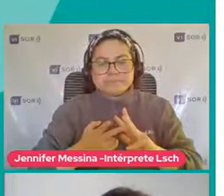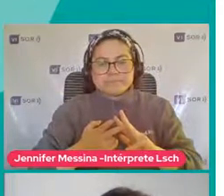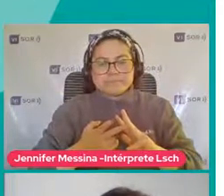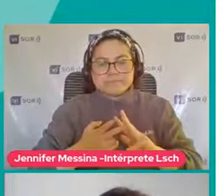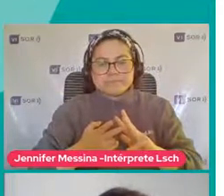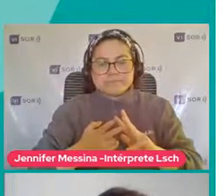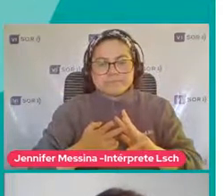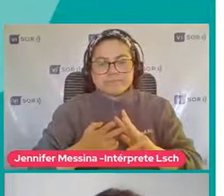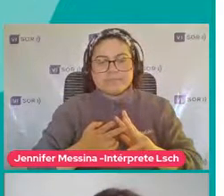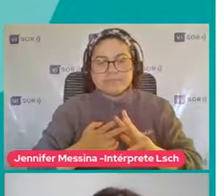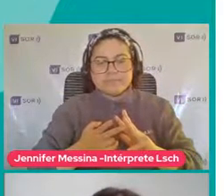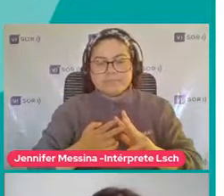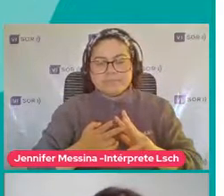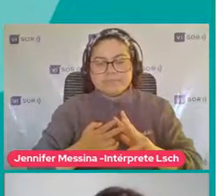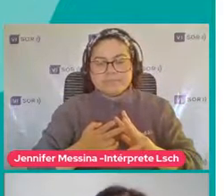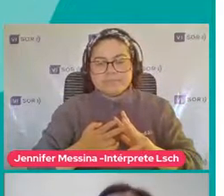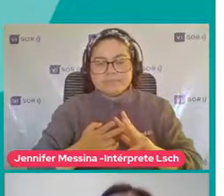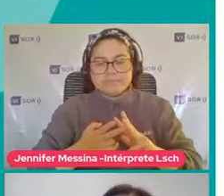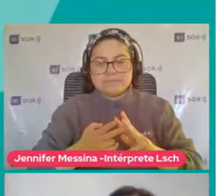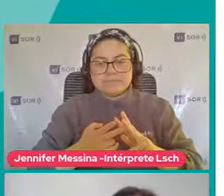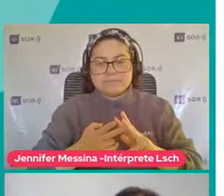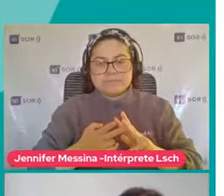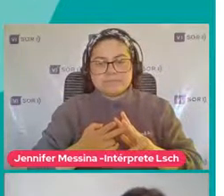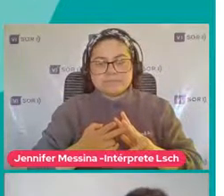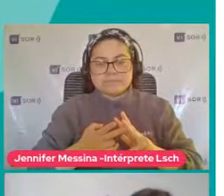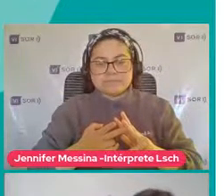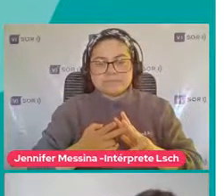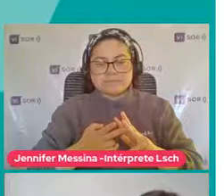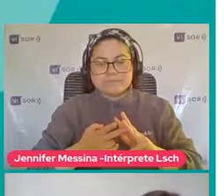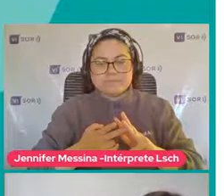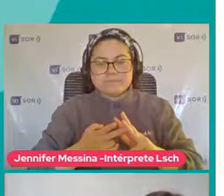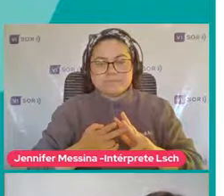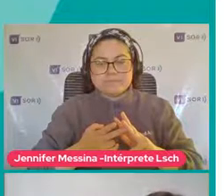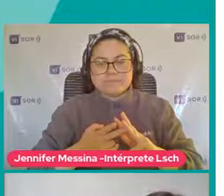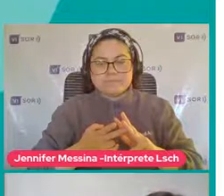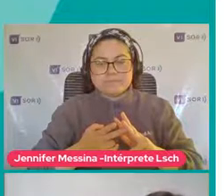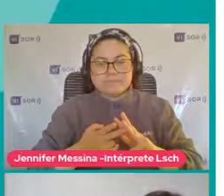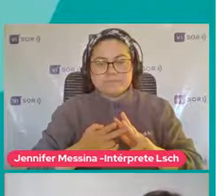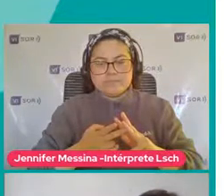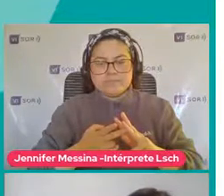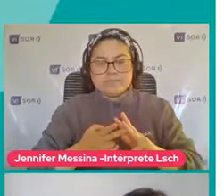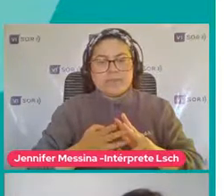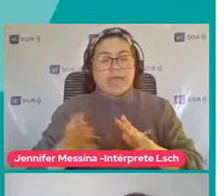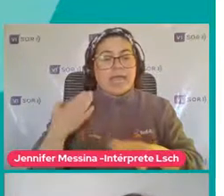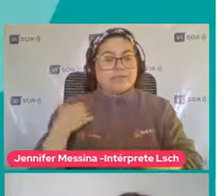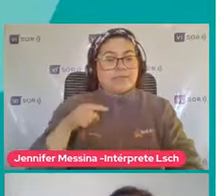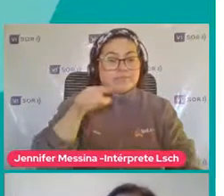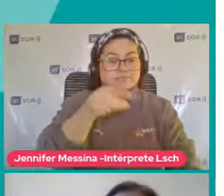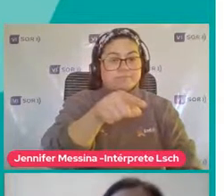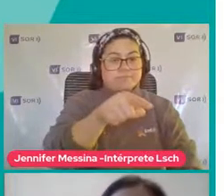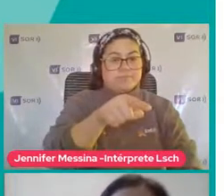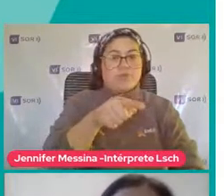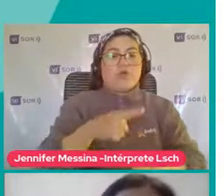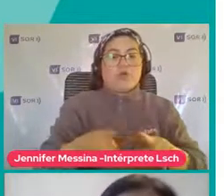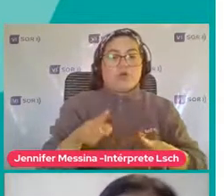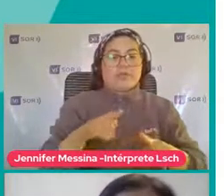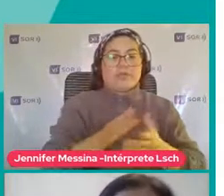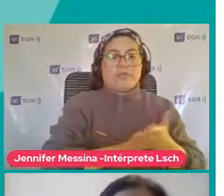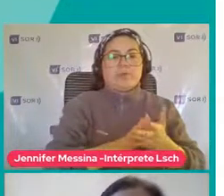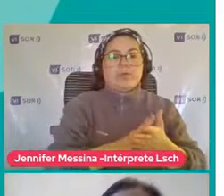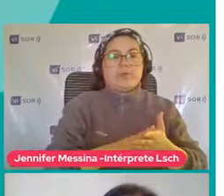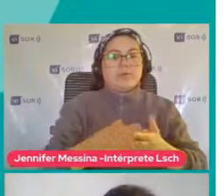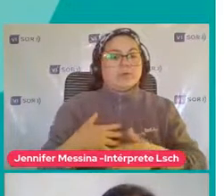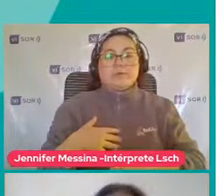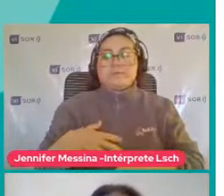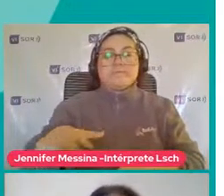¿Muestra cosas Para que usted las vea No para pedir ayuda? Ya Estás distinto Porque una era señalar Y la otra es Que me lleve El elemento Para mostrármelo